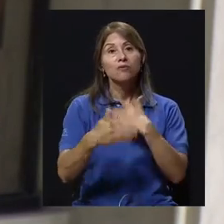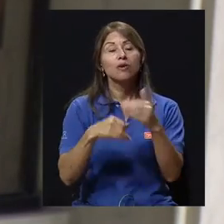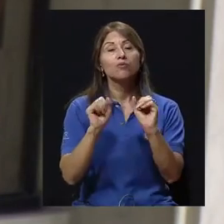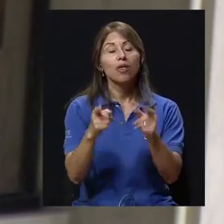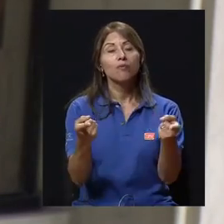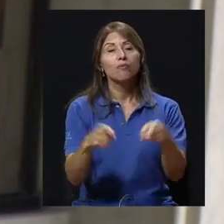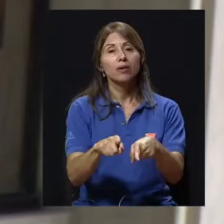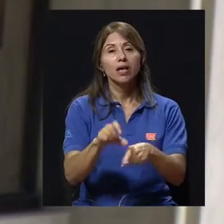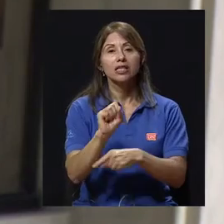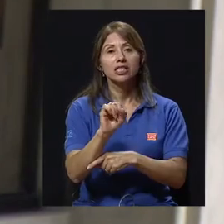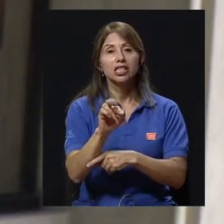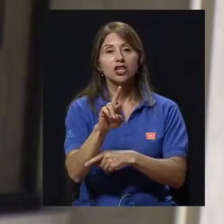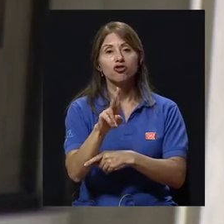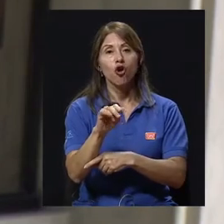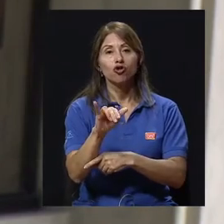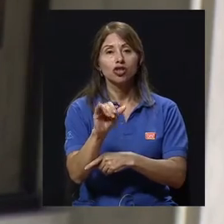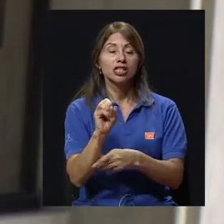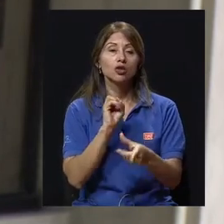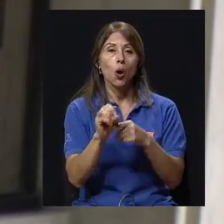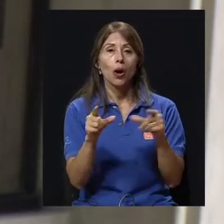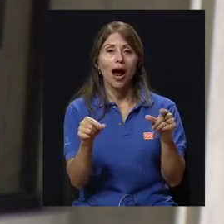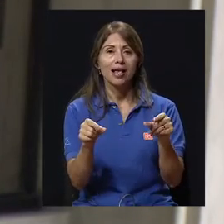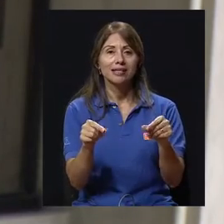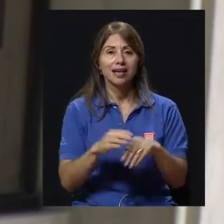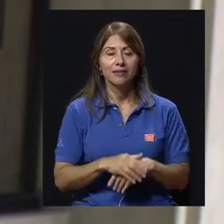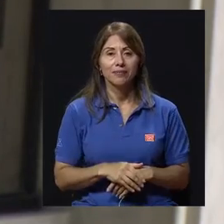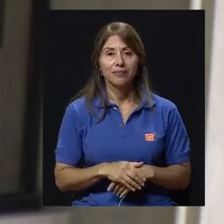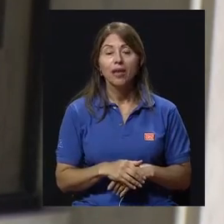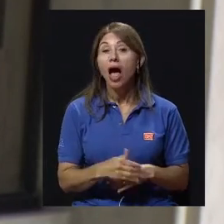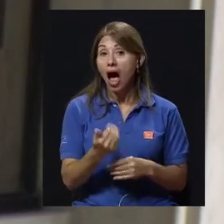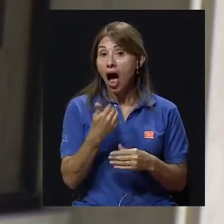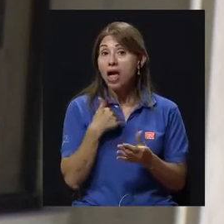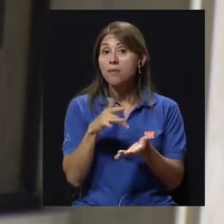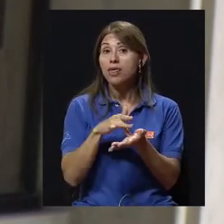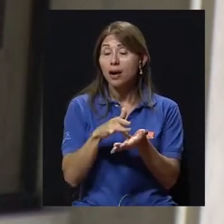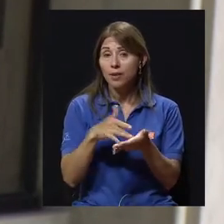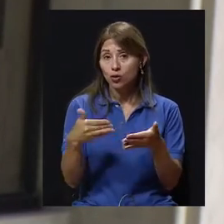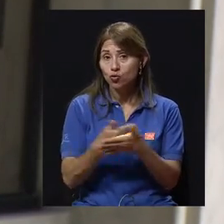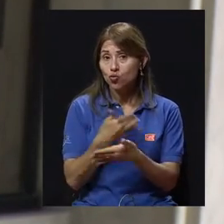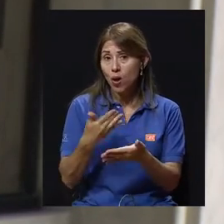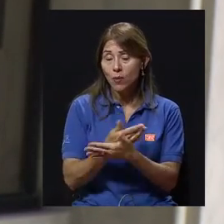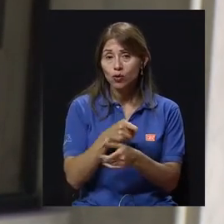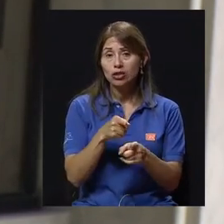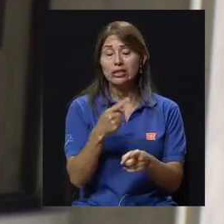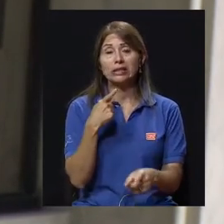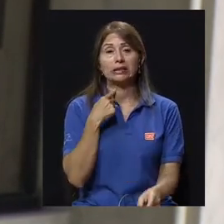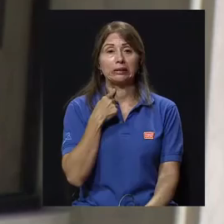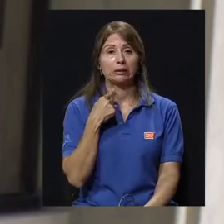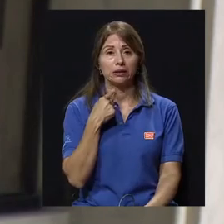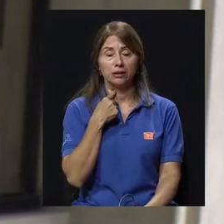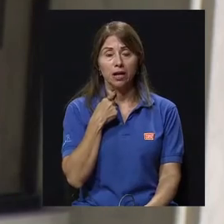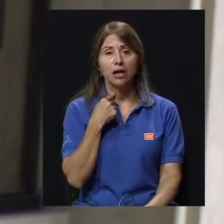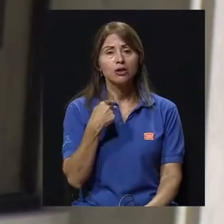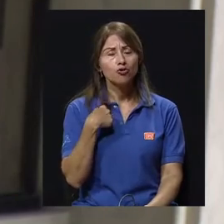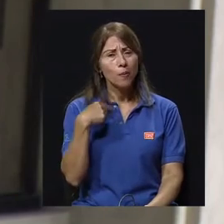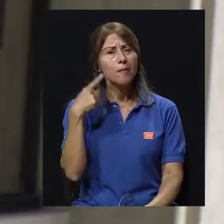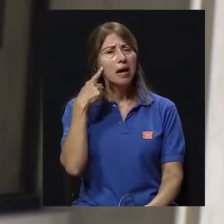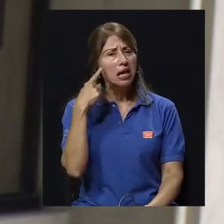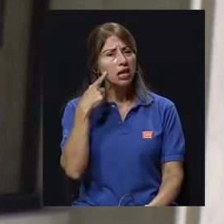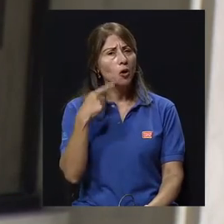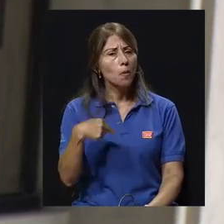un cáncer. Hay medicamentos nuevos con costos sumamente altos, que me imagino que